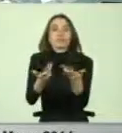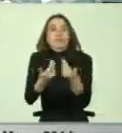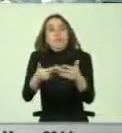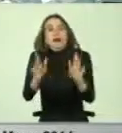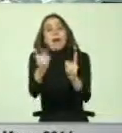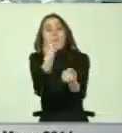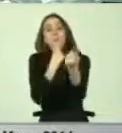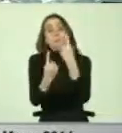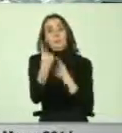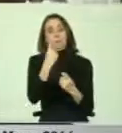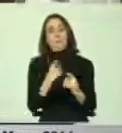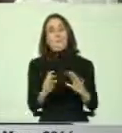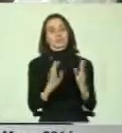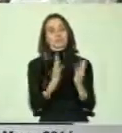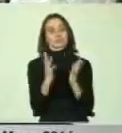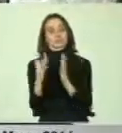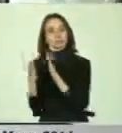cualquier consulta.